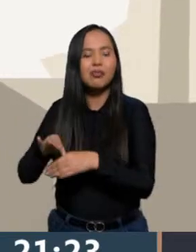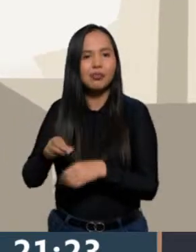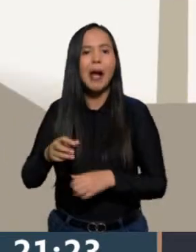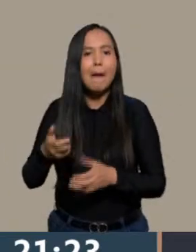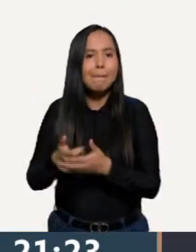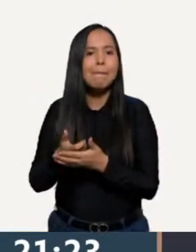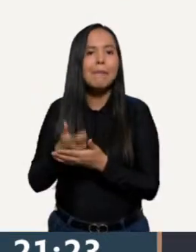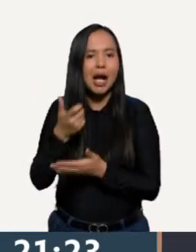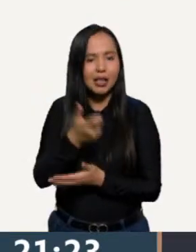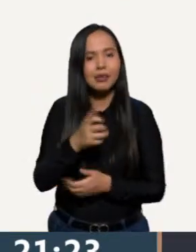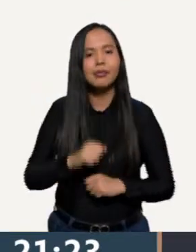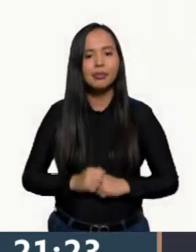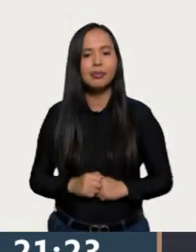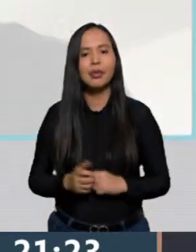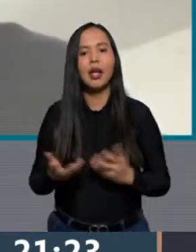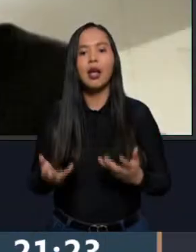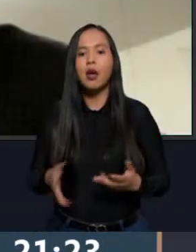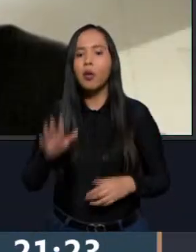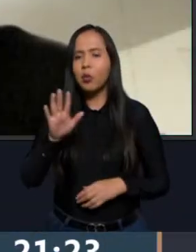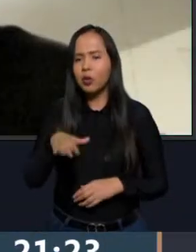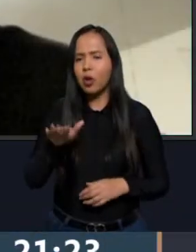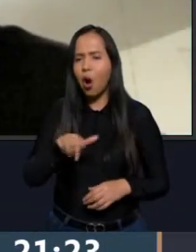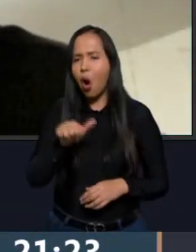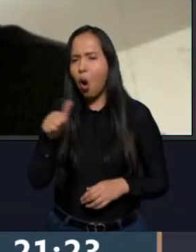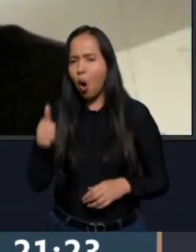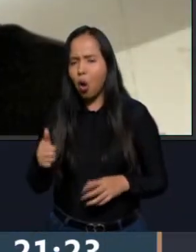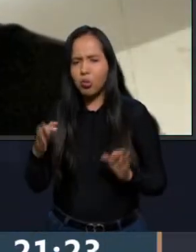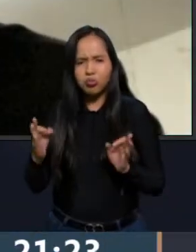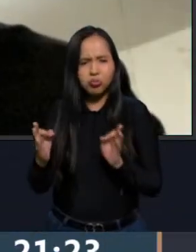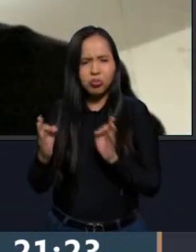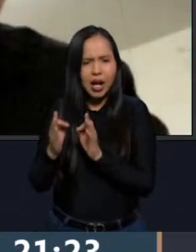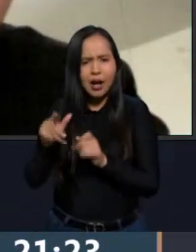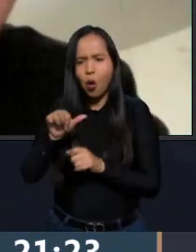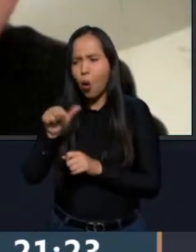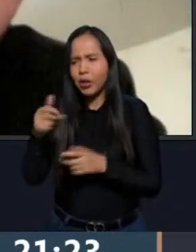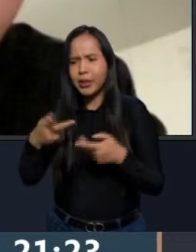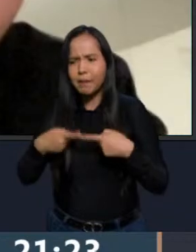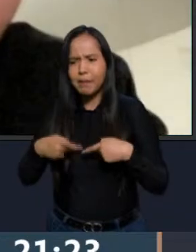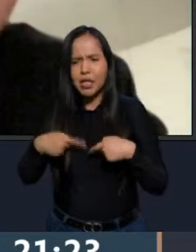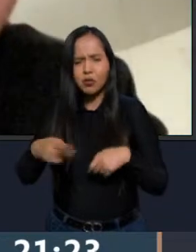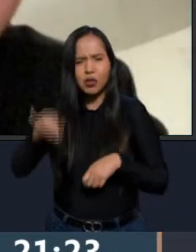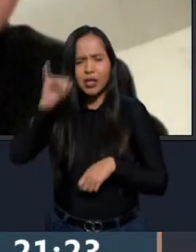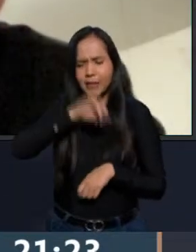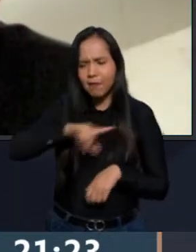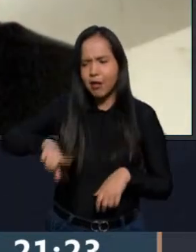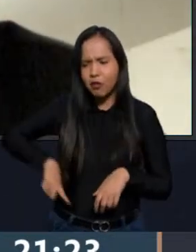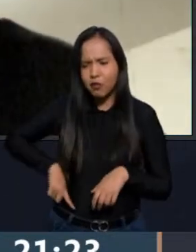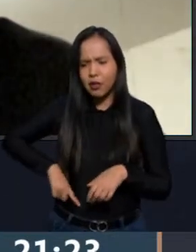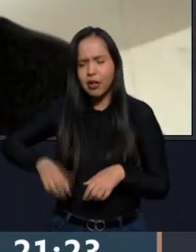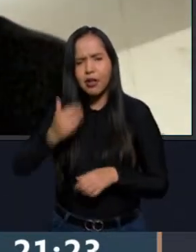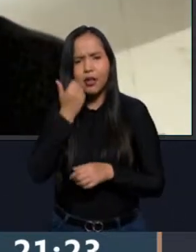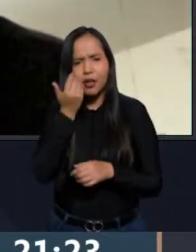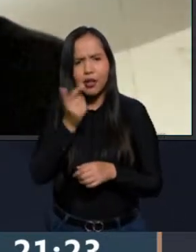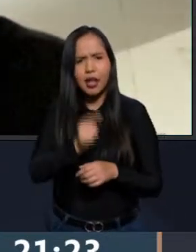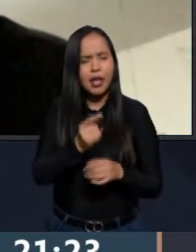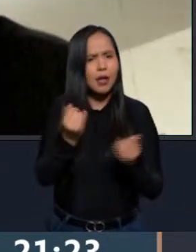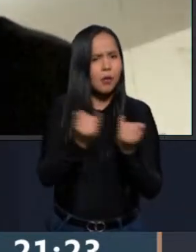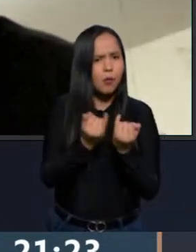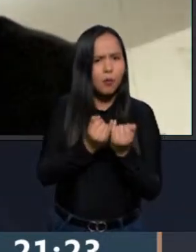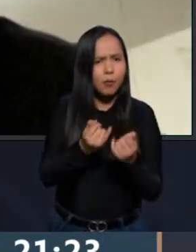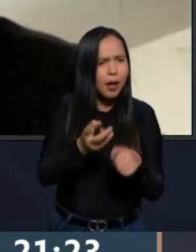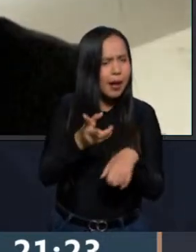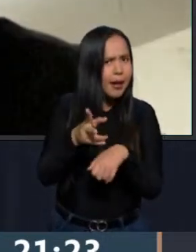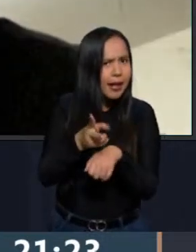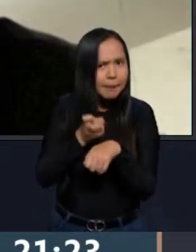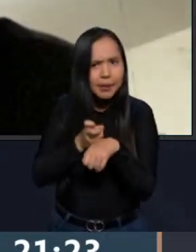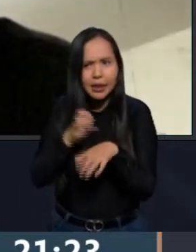Sergio, ¿ustedes han tenido algún otro tipo de acercamiento con alguna otra de las candidaturas a la Jefatura de Gobierno o han decidido como Unión no hacerlo en